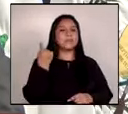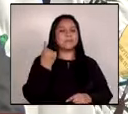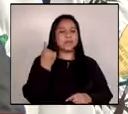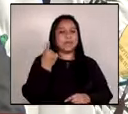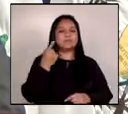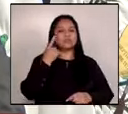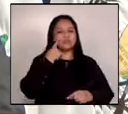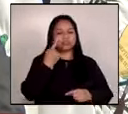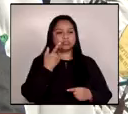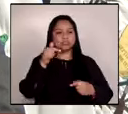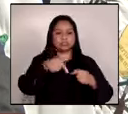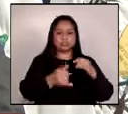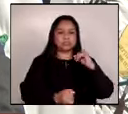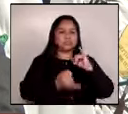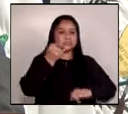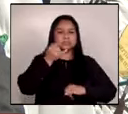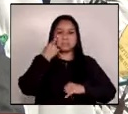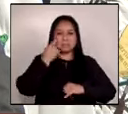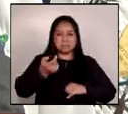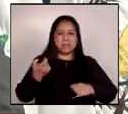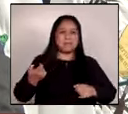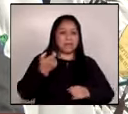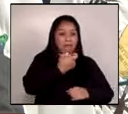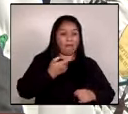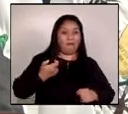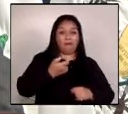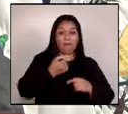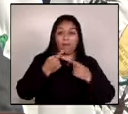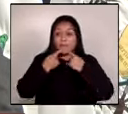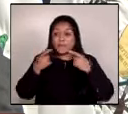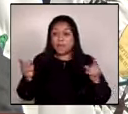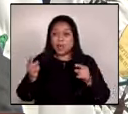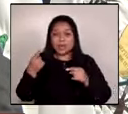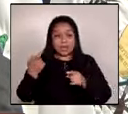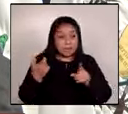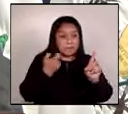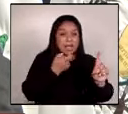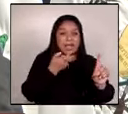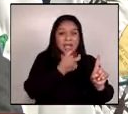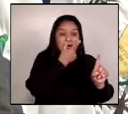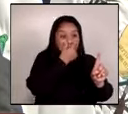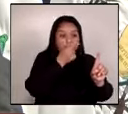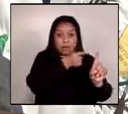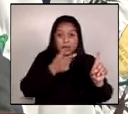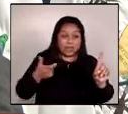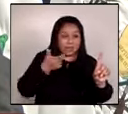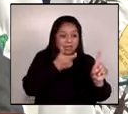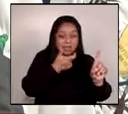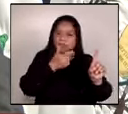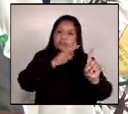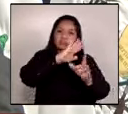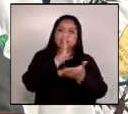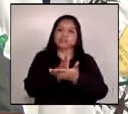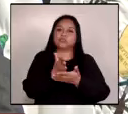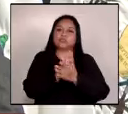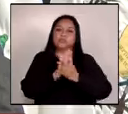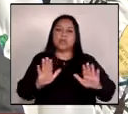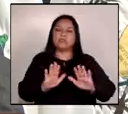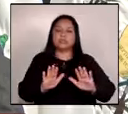cerrar el chorro de los recursos públicos a los corruptos. Pero también